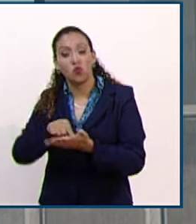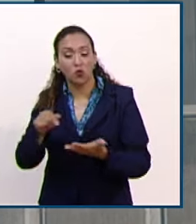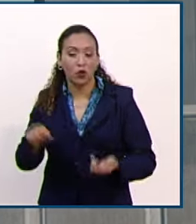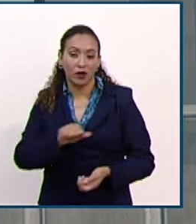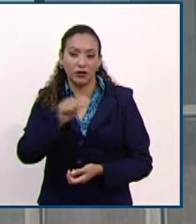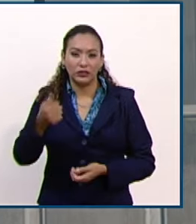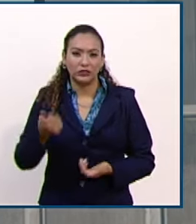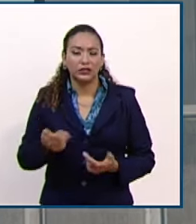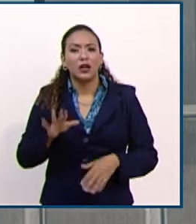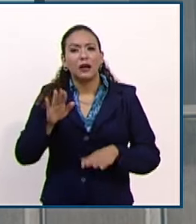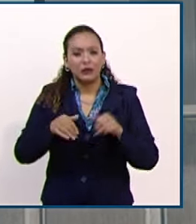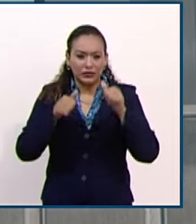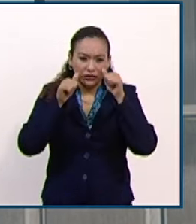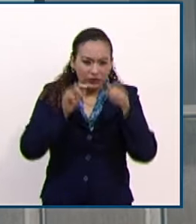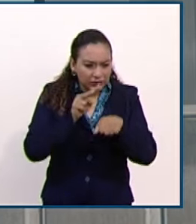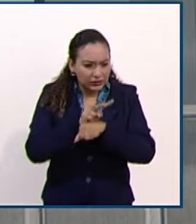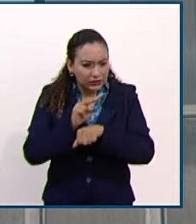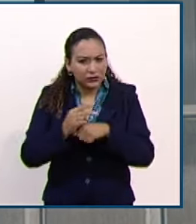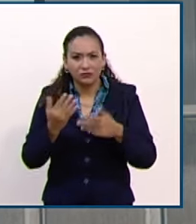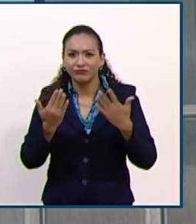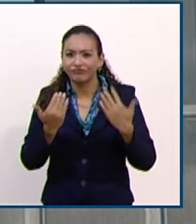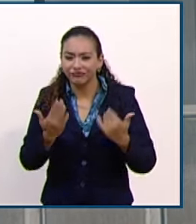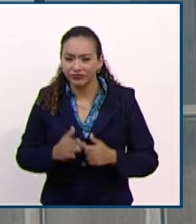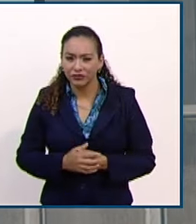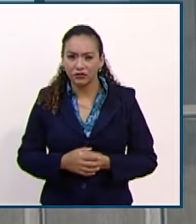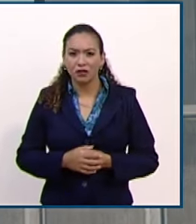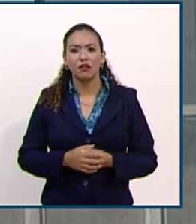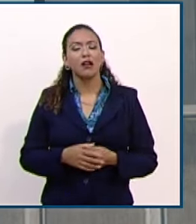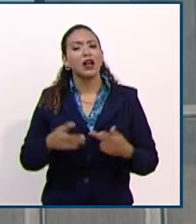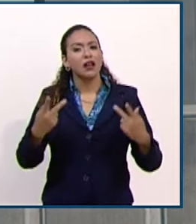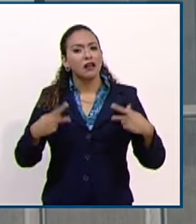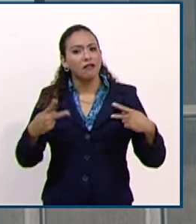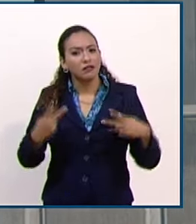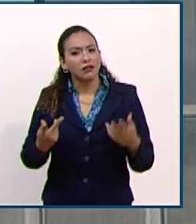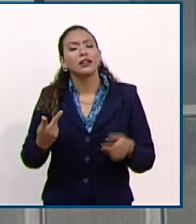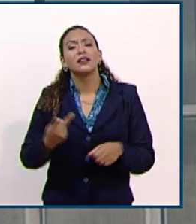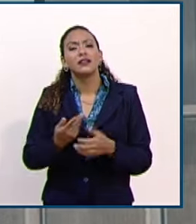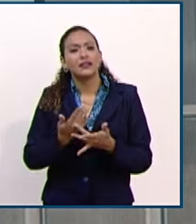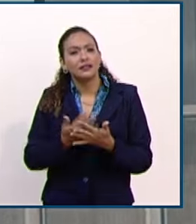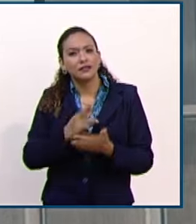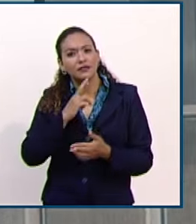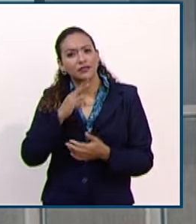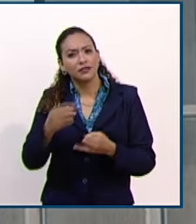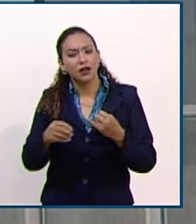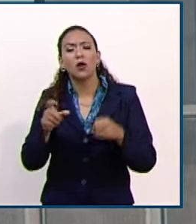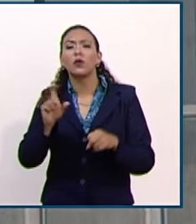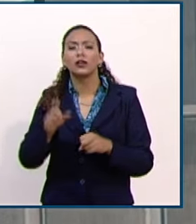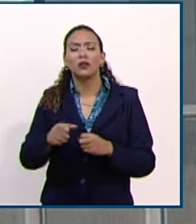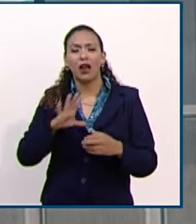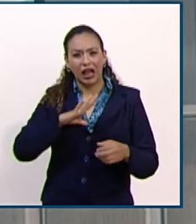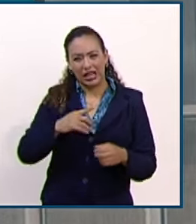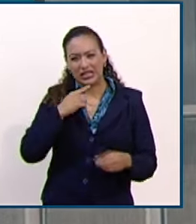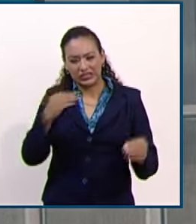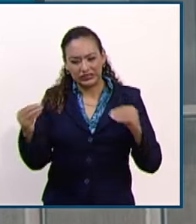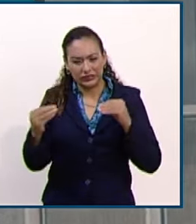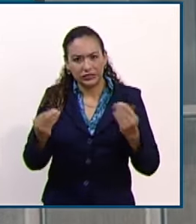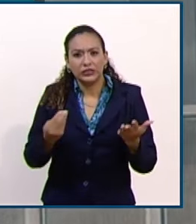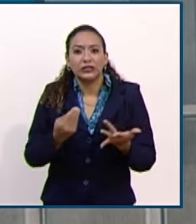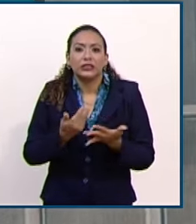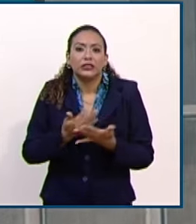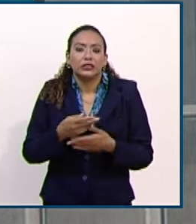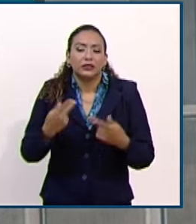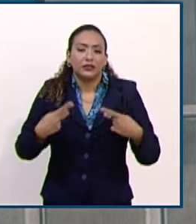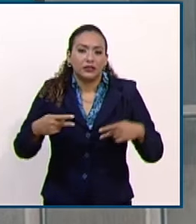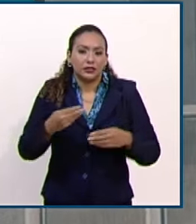petición ante la autoridad penitenciaria, pueden acudir ante el juez de ejecución a través de controversias. Ahí tienen